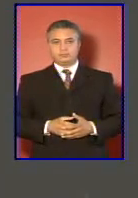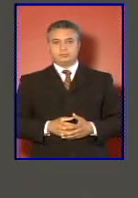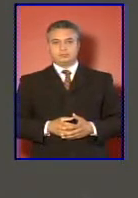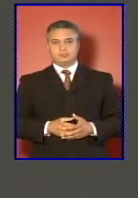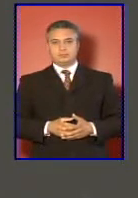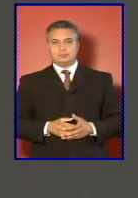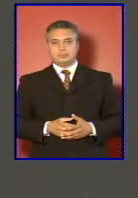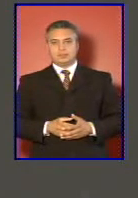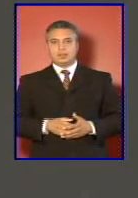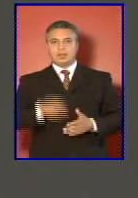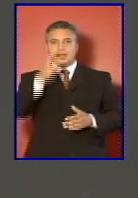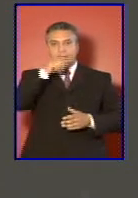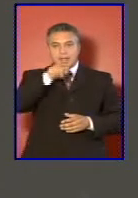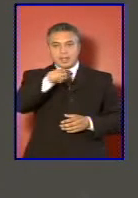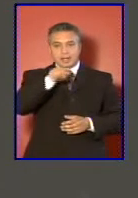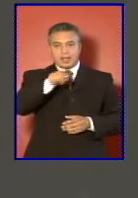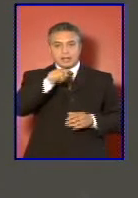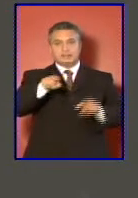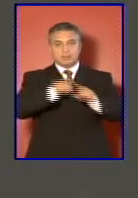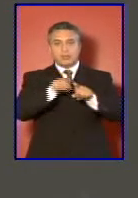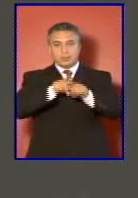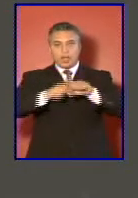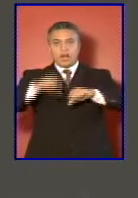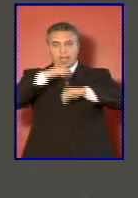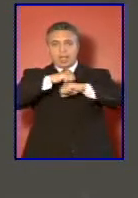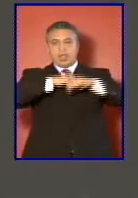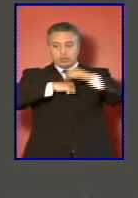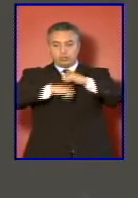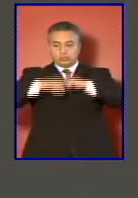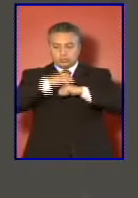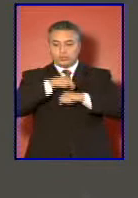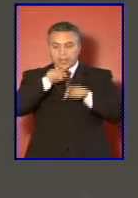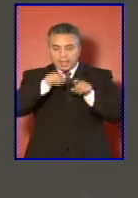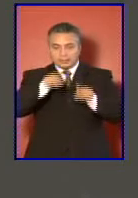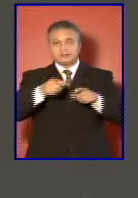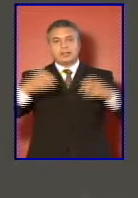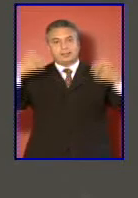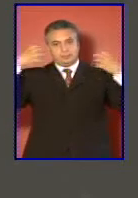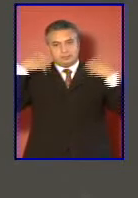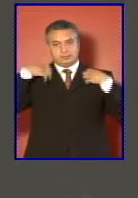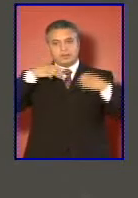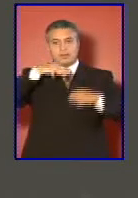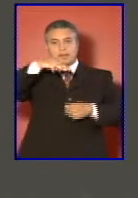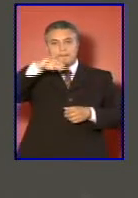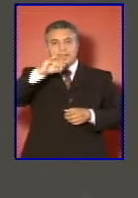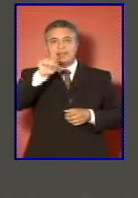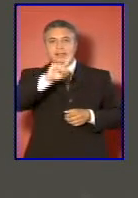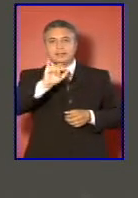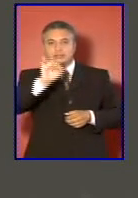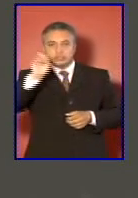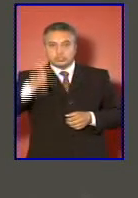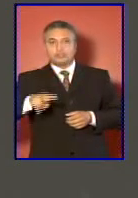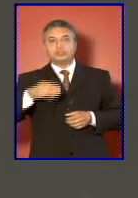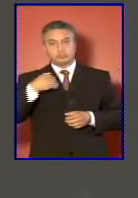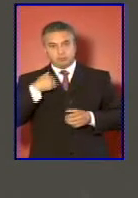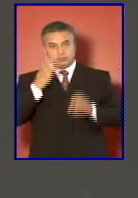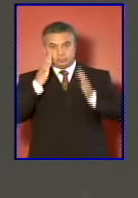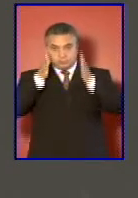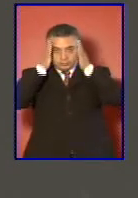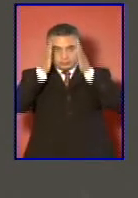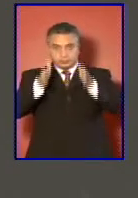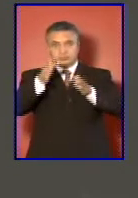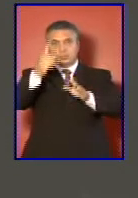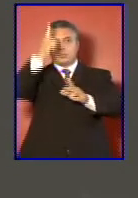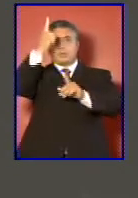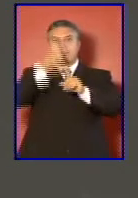Con esta estructura, con esta misión, nos abocamos durante el mes de febrero